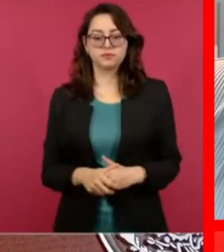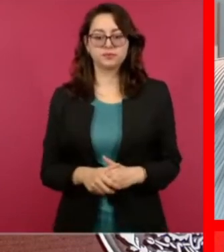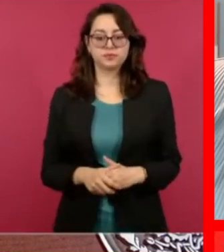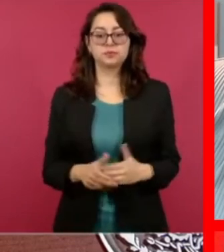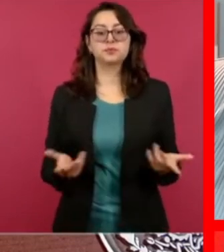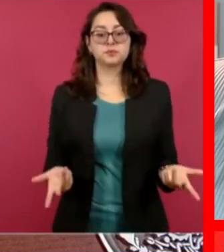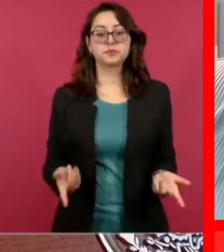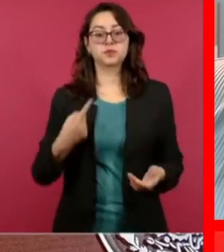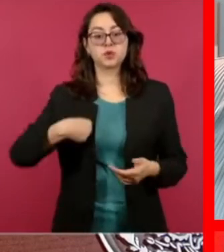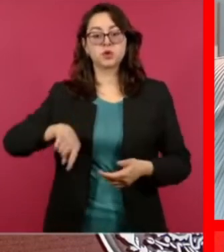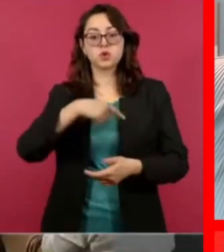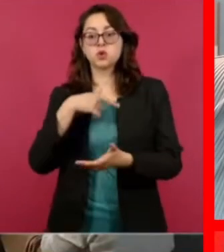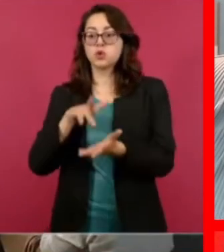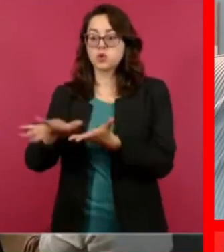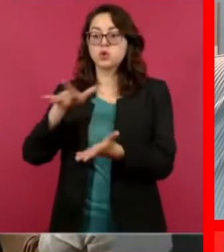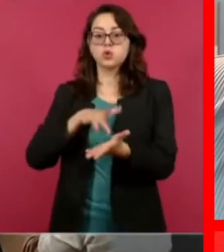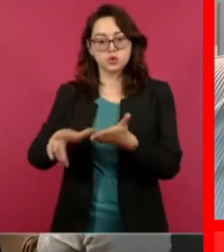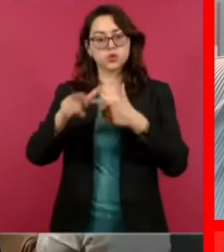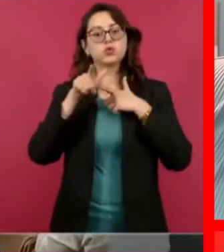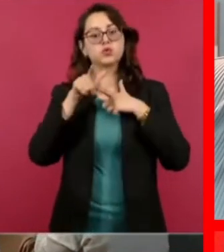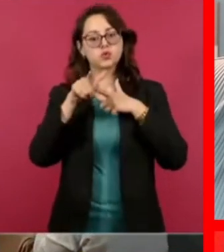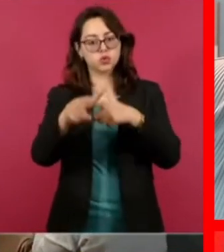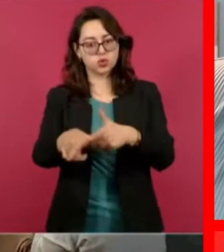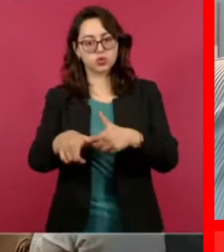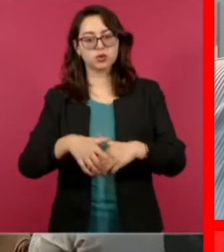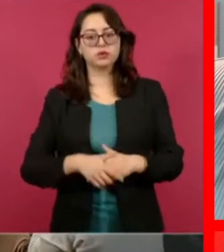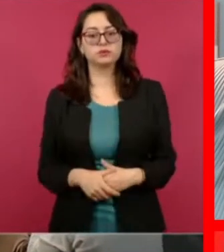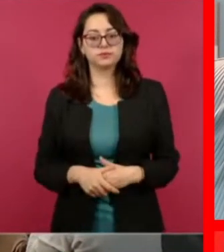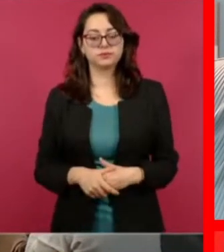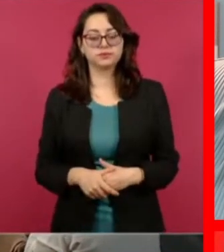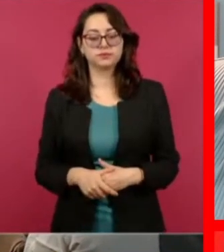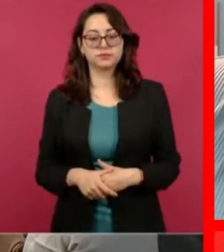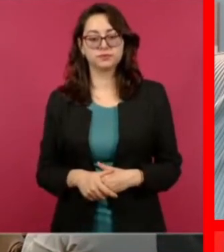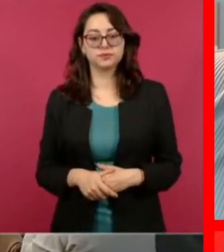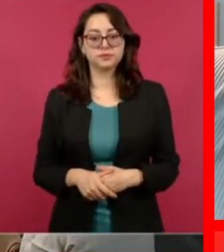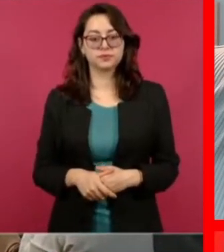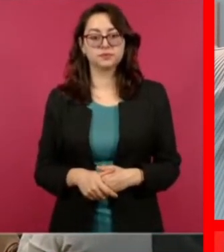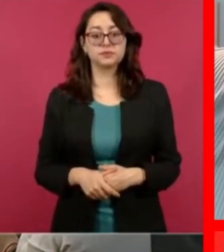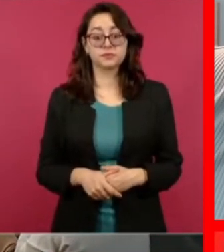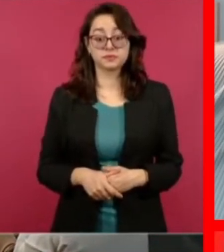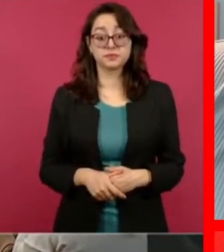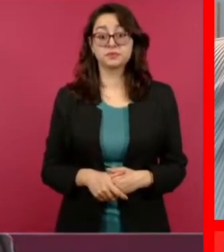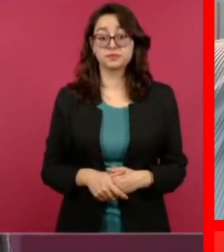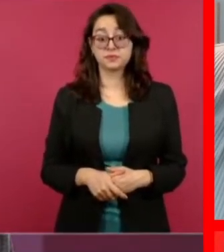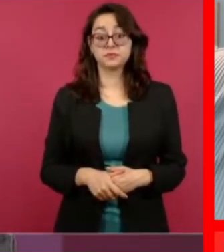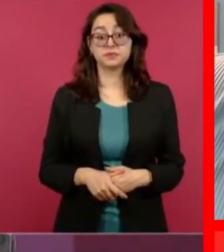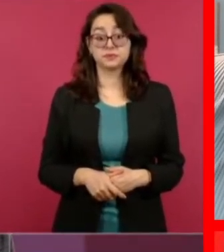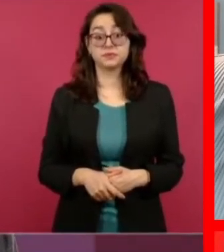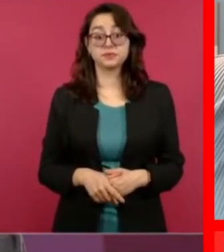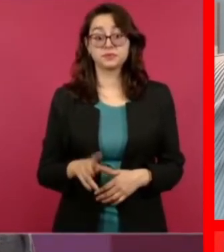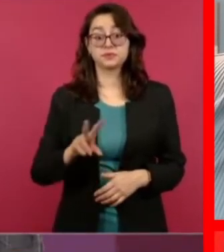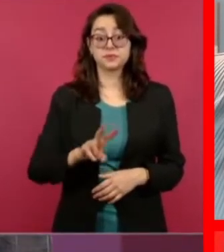a seguir ayudando. También estos delincuentes, que son muy buenos para la propaganda,